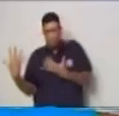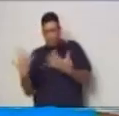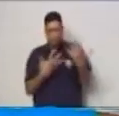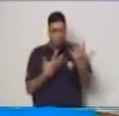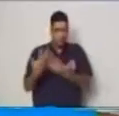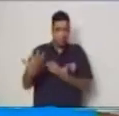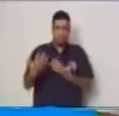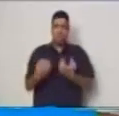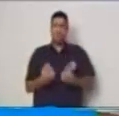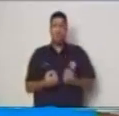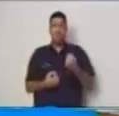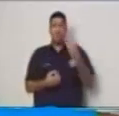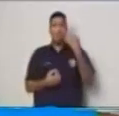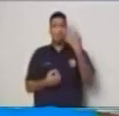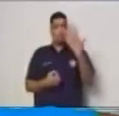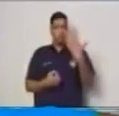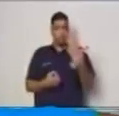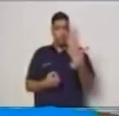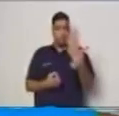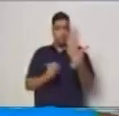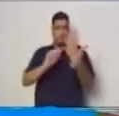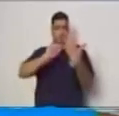claridad